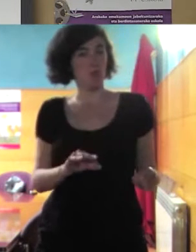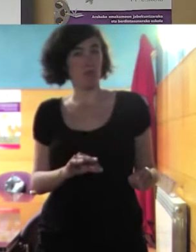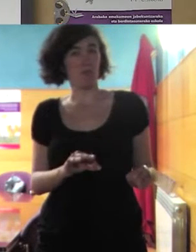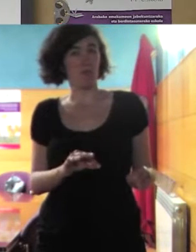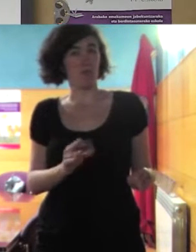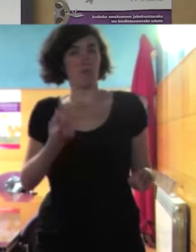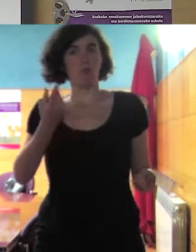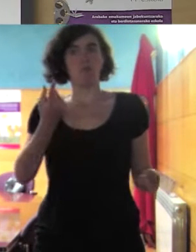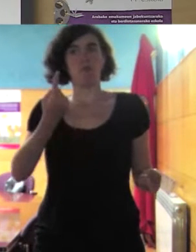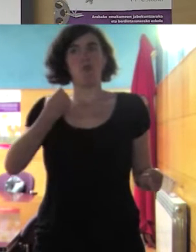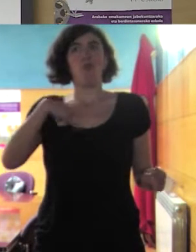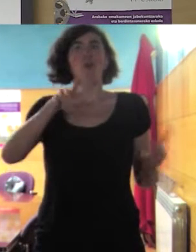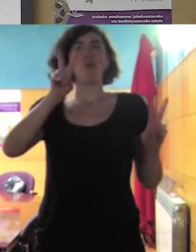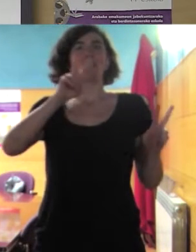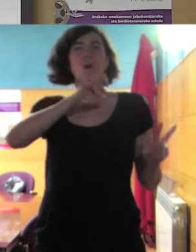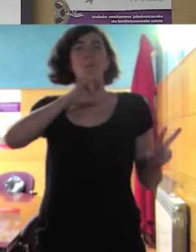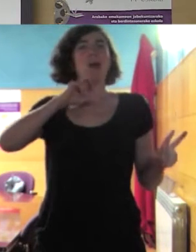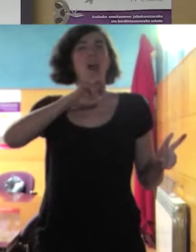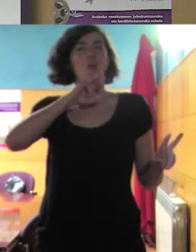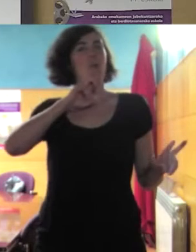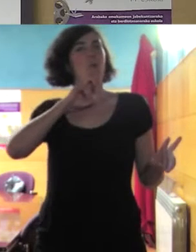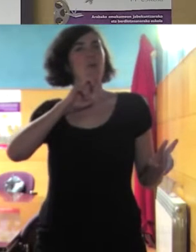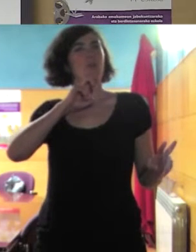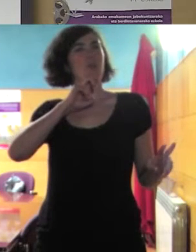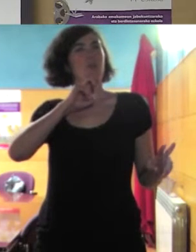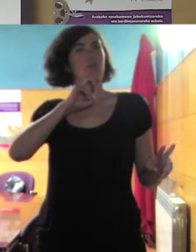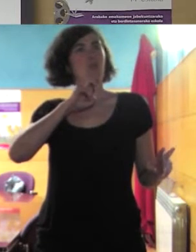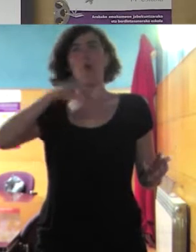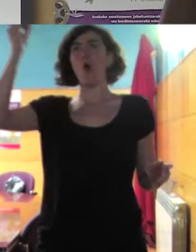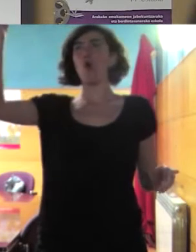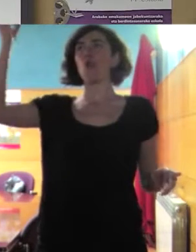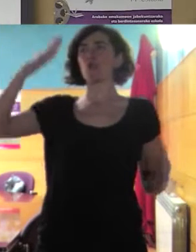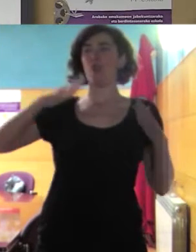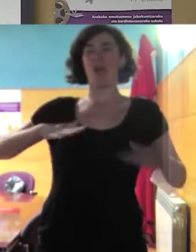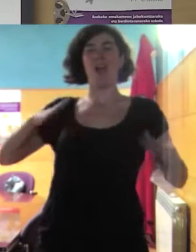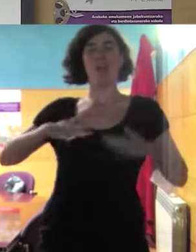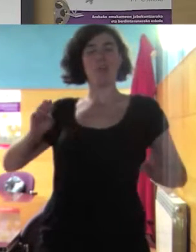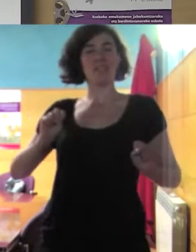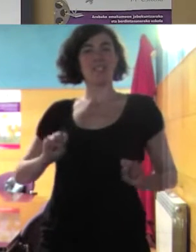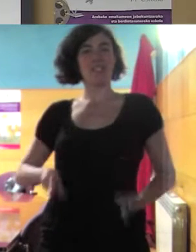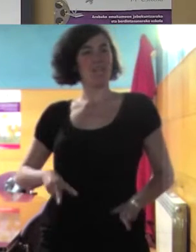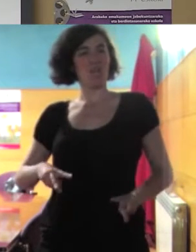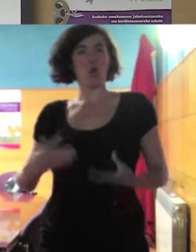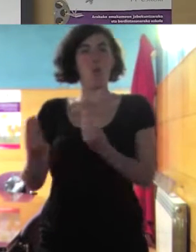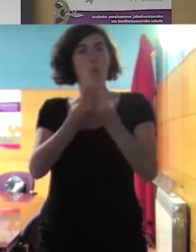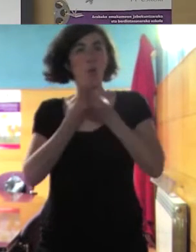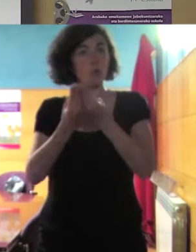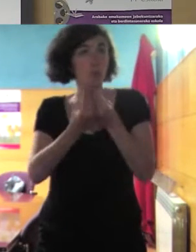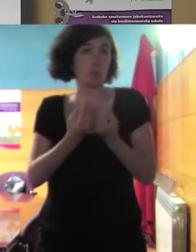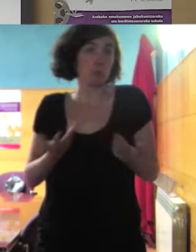nos tengamos que duchar todo el mundo desnudos y desnudas juntos